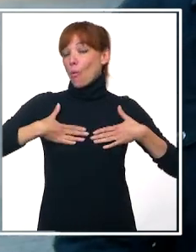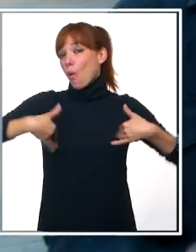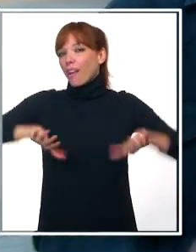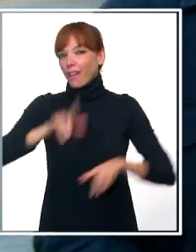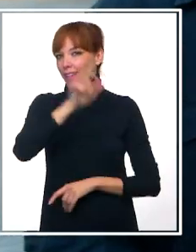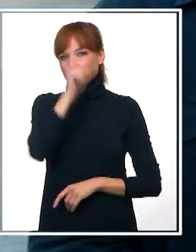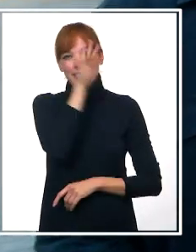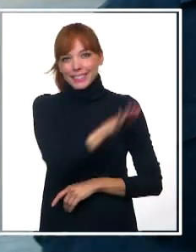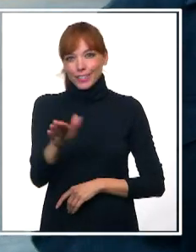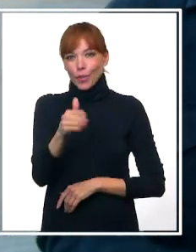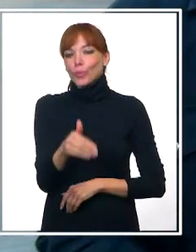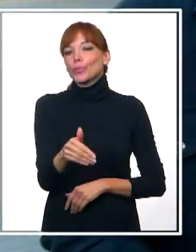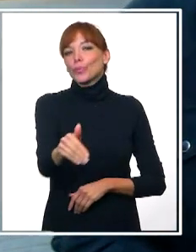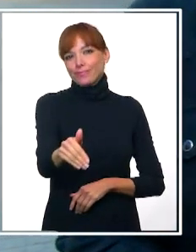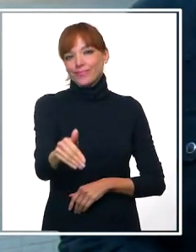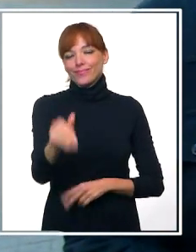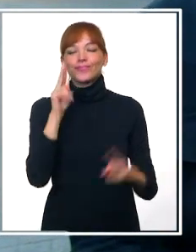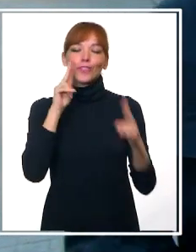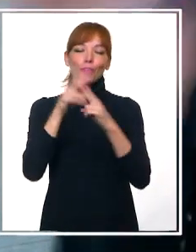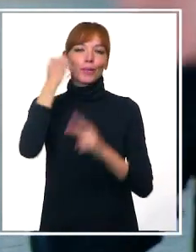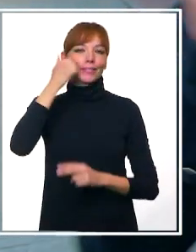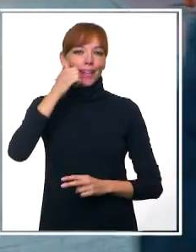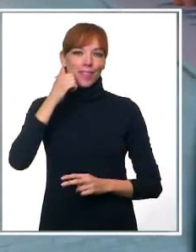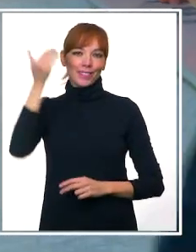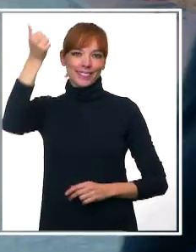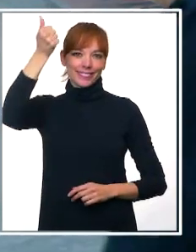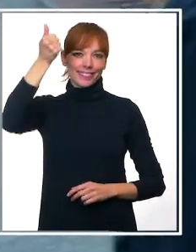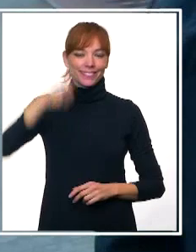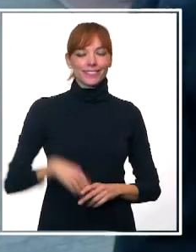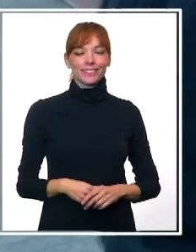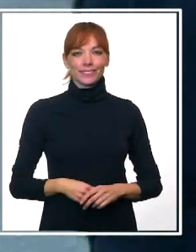progresar en su futuro. Nos vemos el próximo sábado. ¡Adiós!